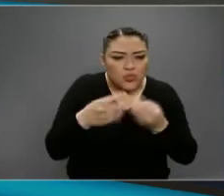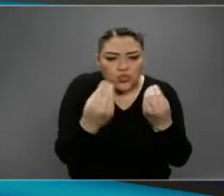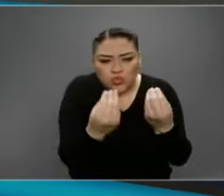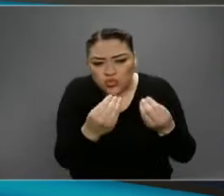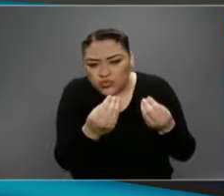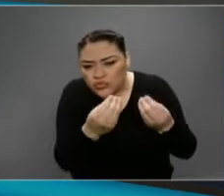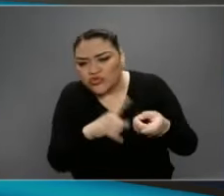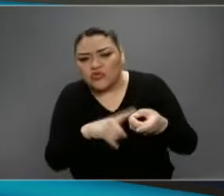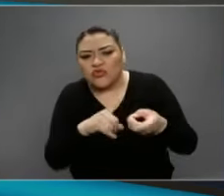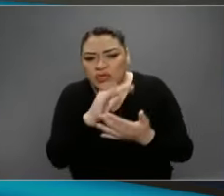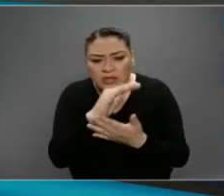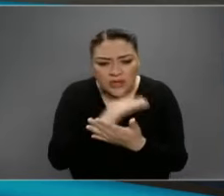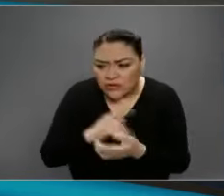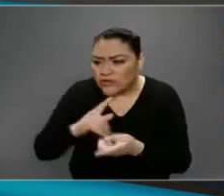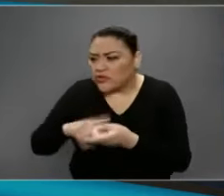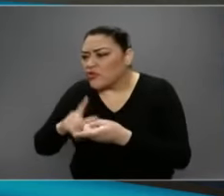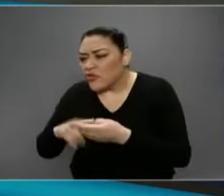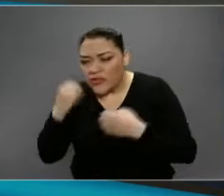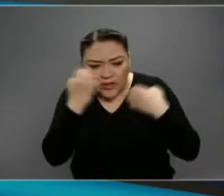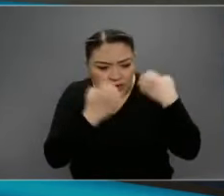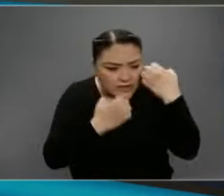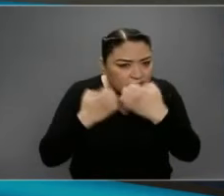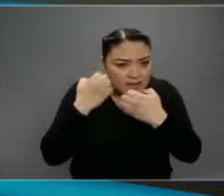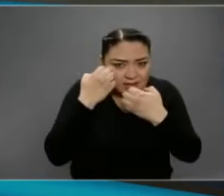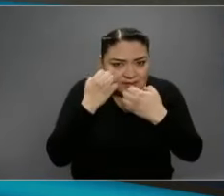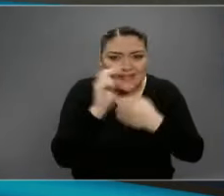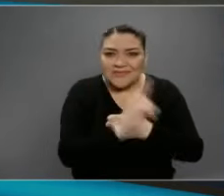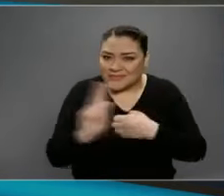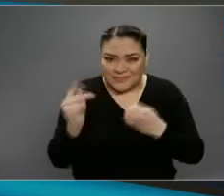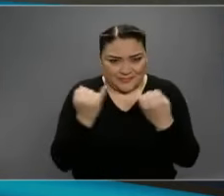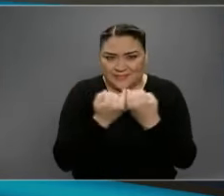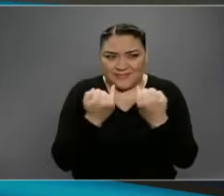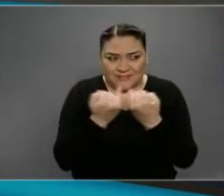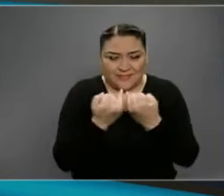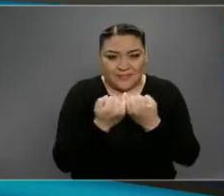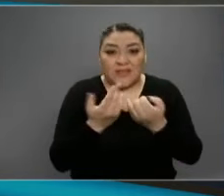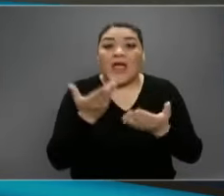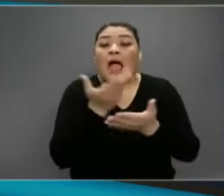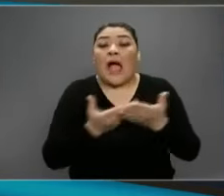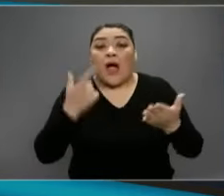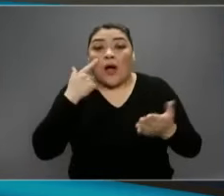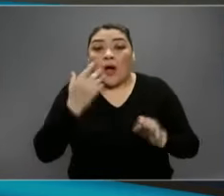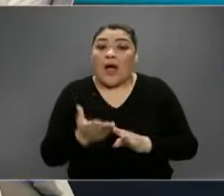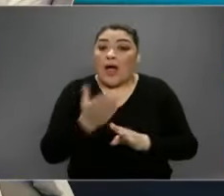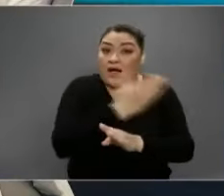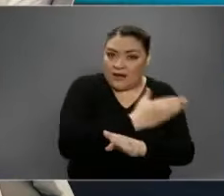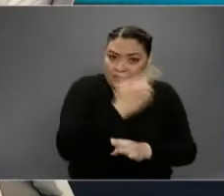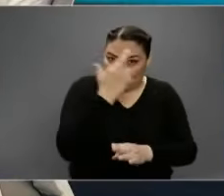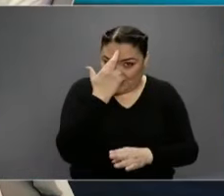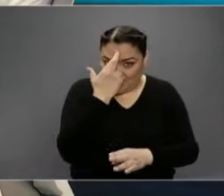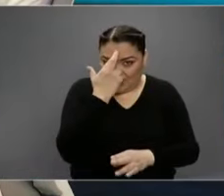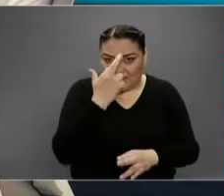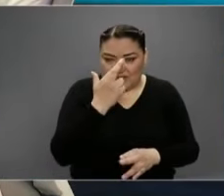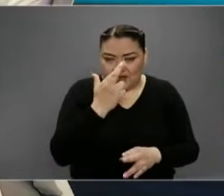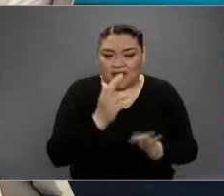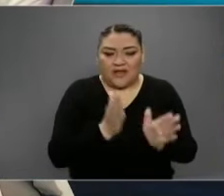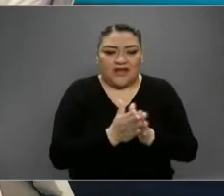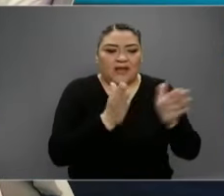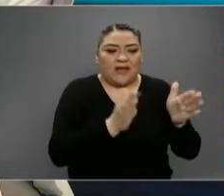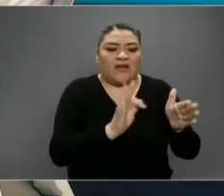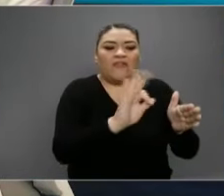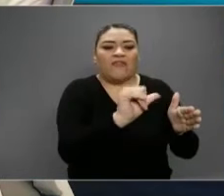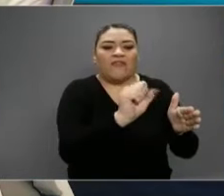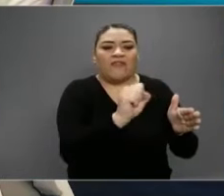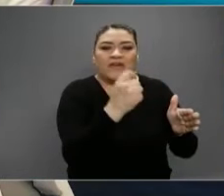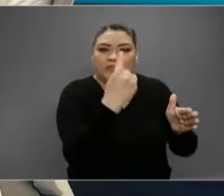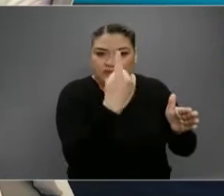activo. Ahora, estamos transitando de un escenario, de una fase de la epidemia, de